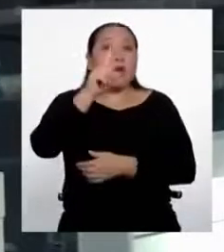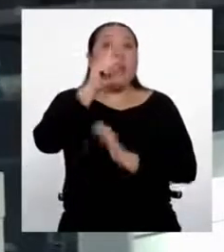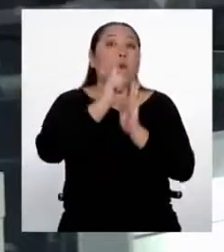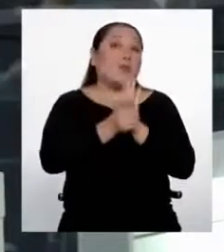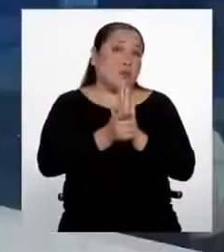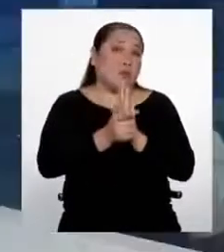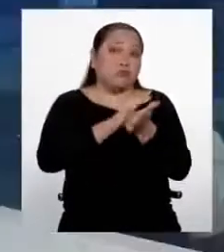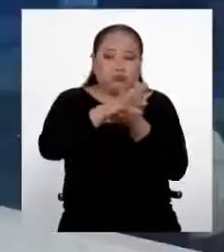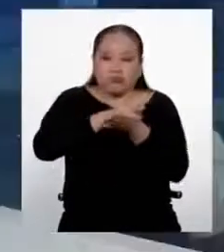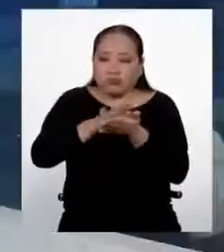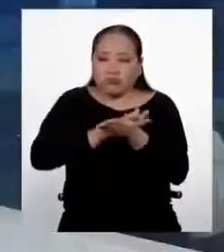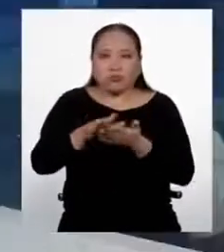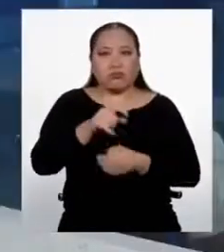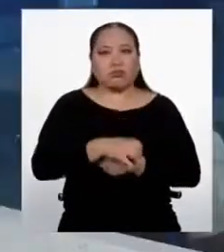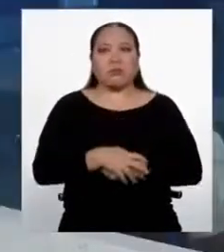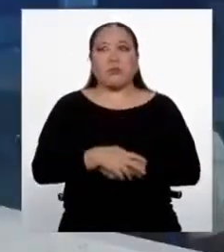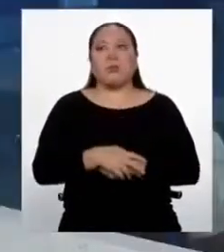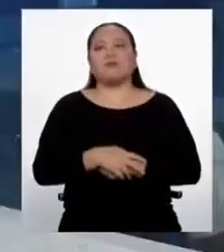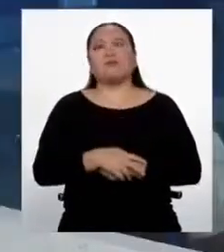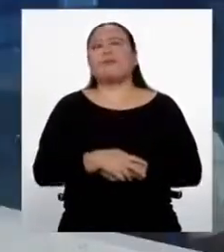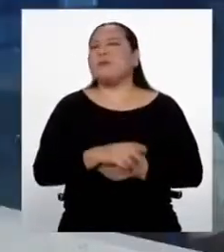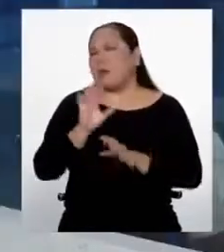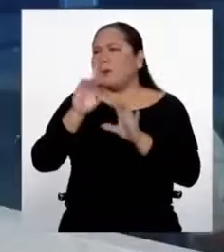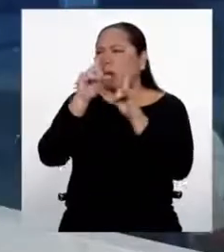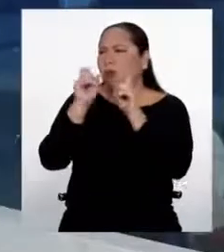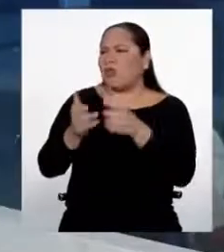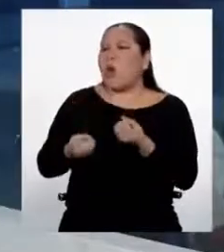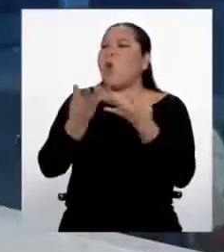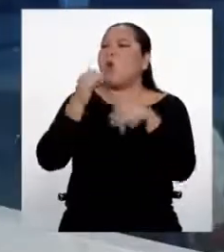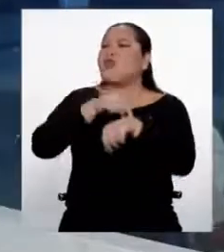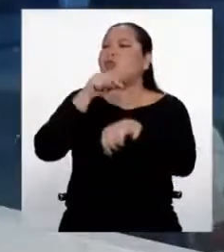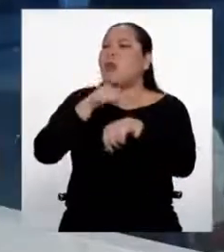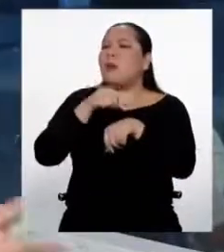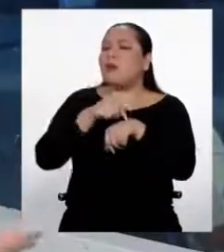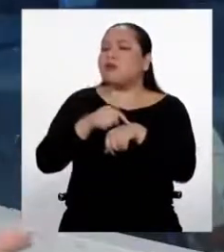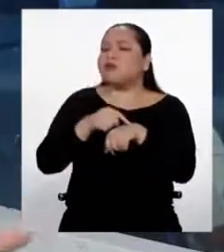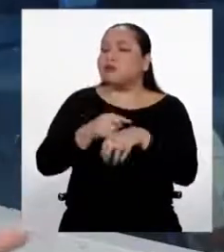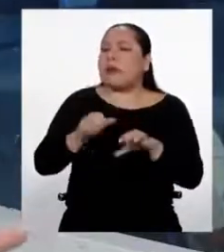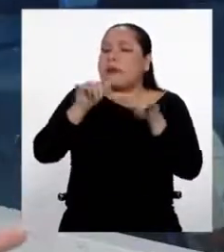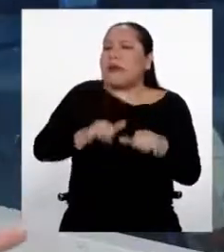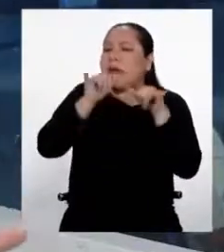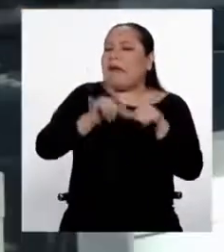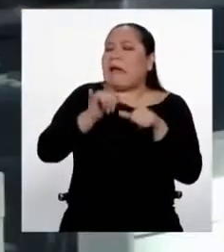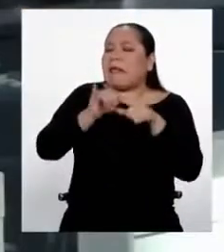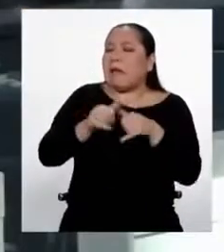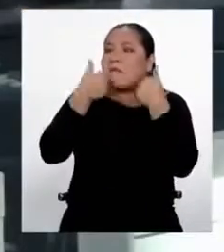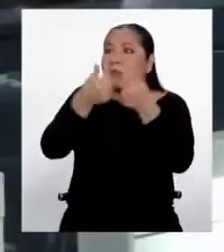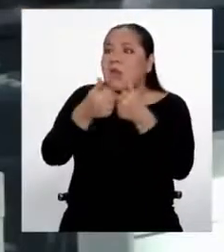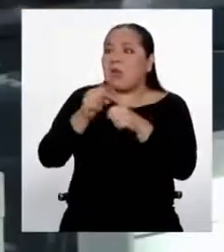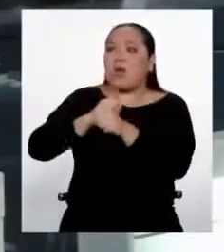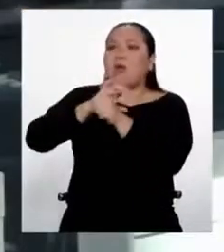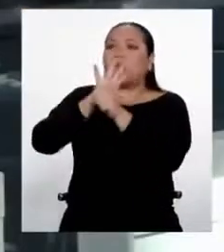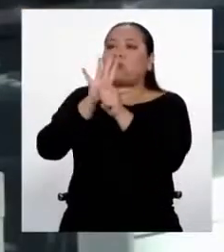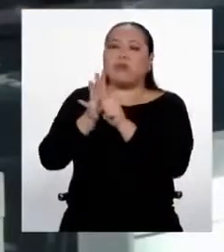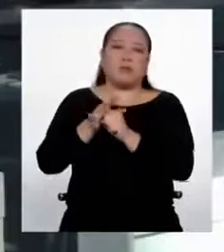Ahora, ¿cuánto tiempo vive o está activo el virus en el ambiente? Normalmente lo que están